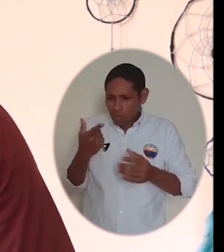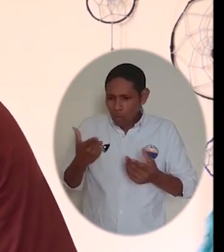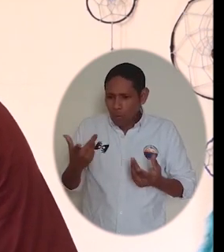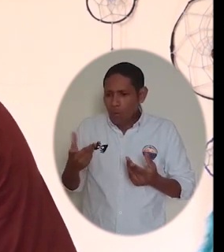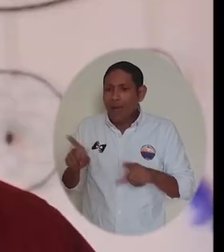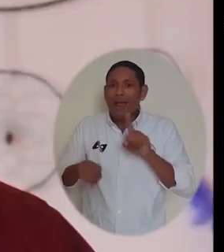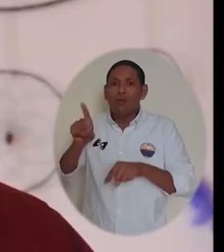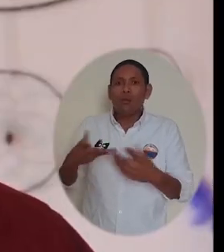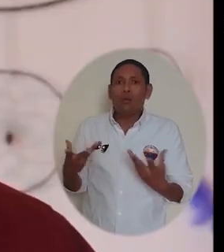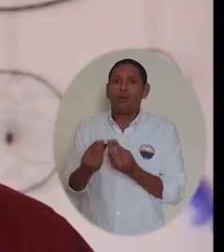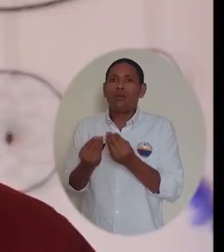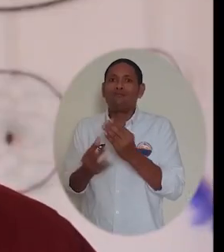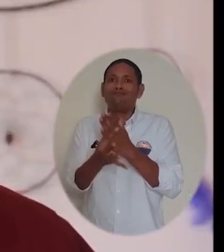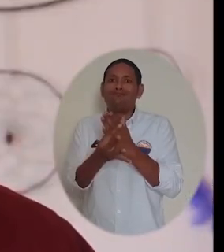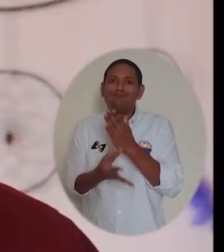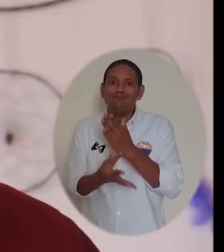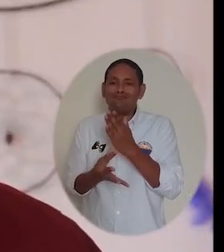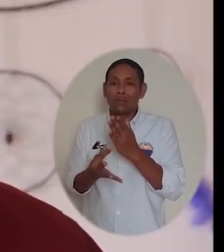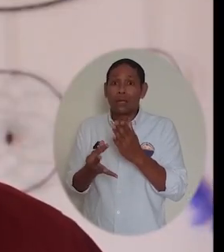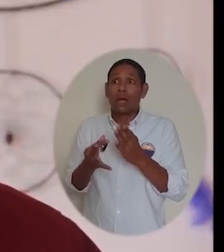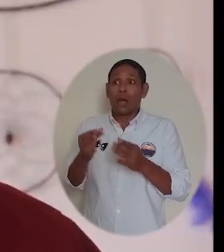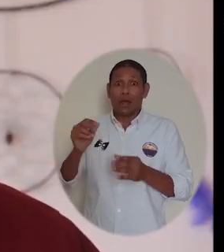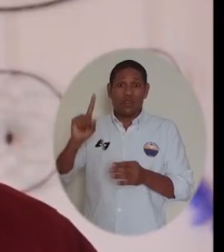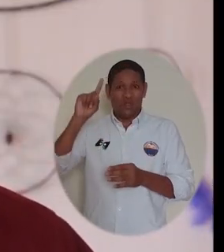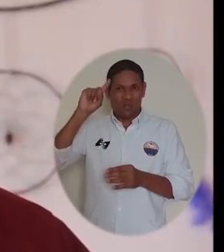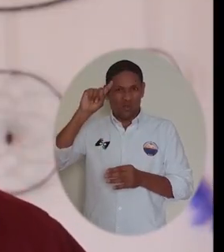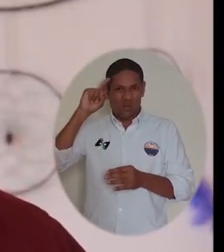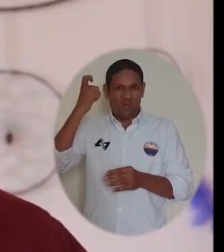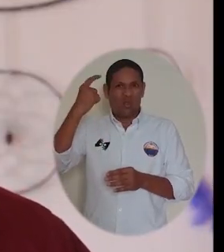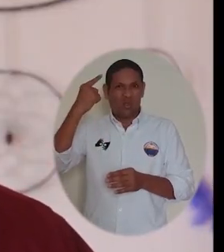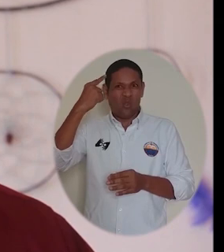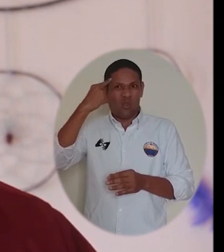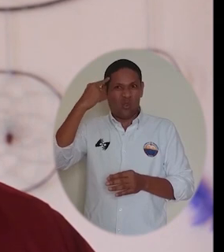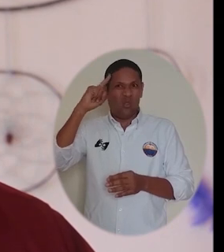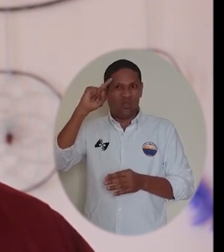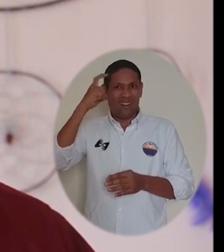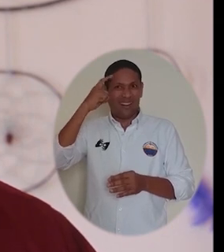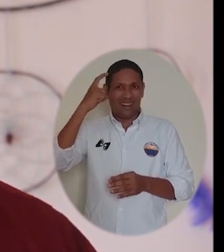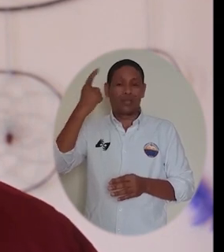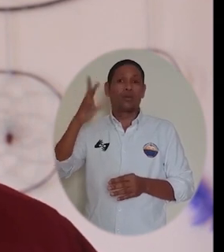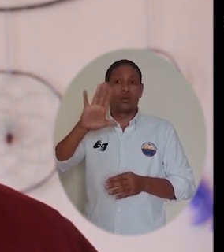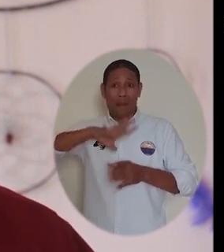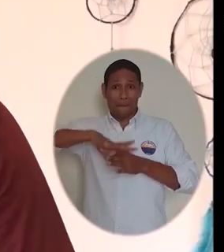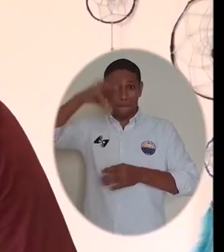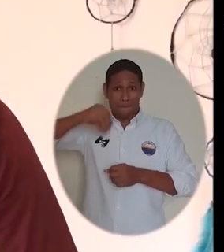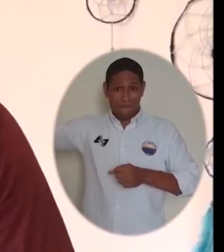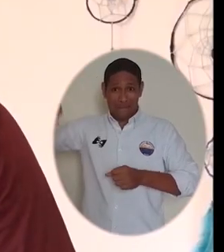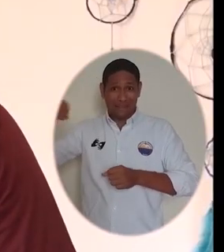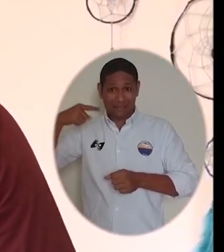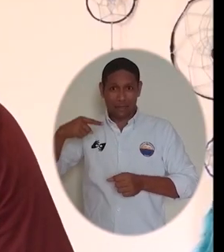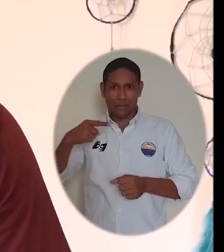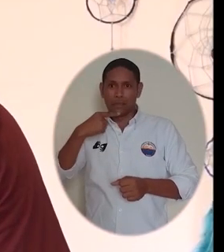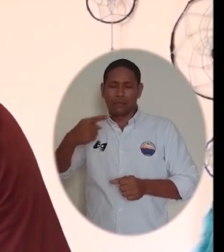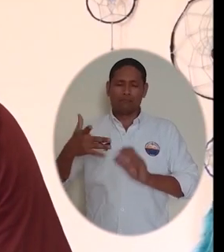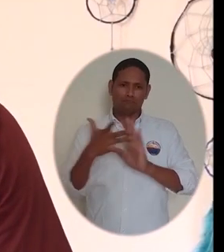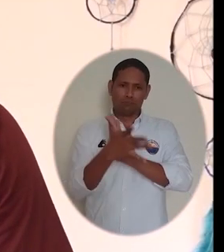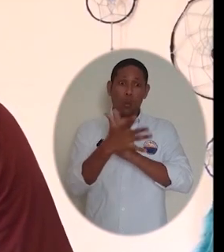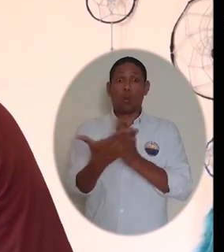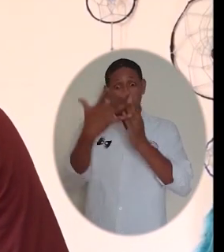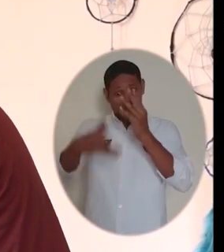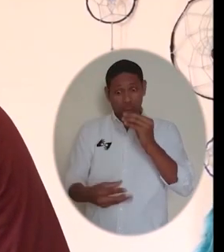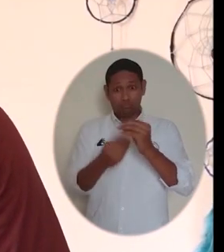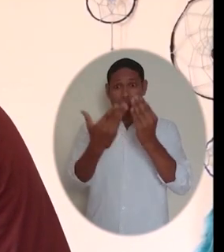superiores, se les dará prioridad a los de mayor condición de vulnerabilidad. El gobernador del Magdalena, Carlos Caicedo, desde la